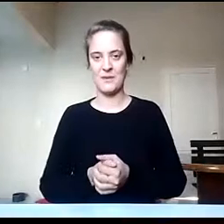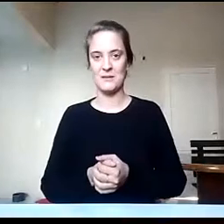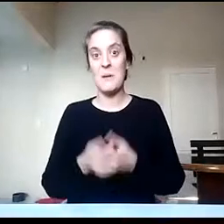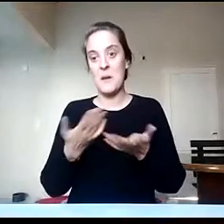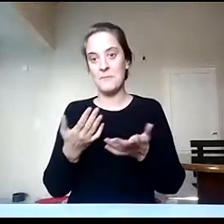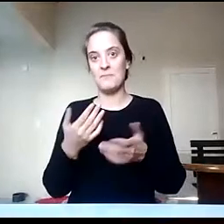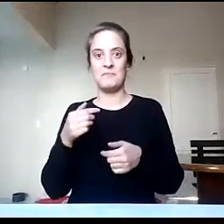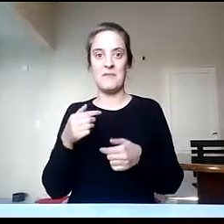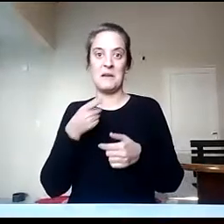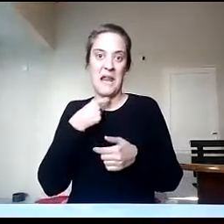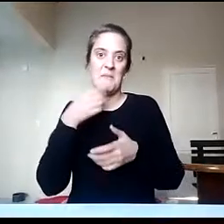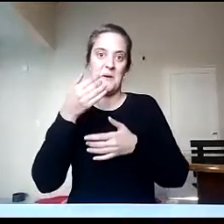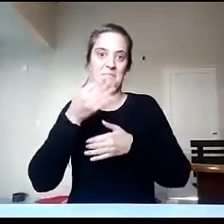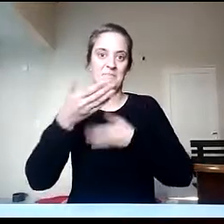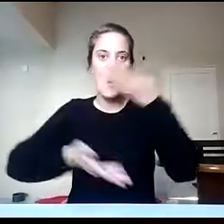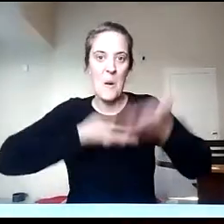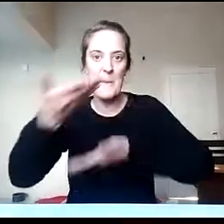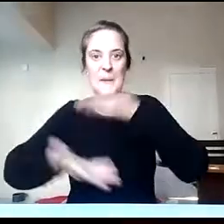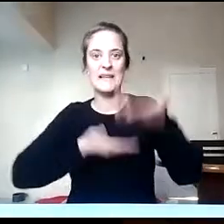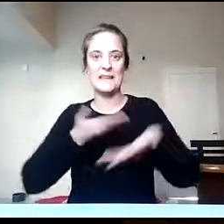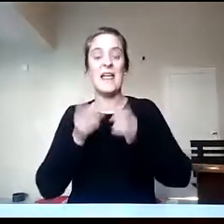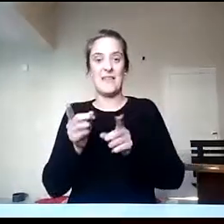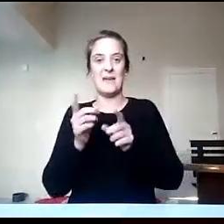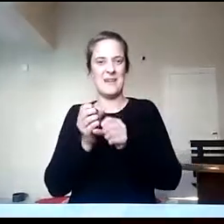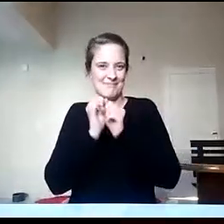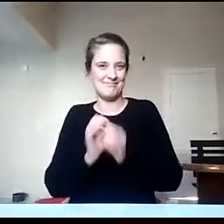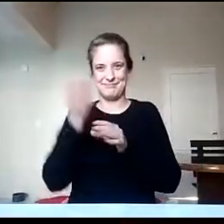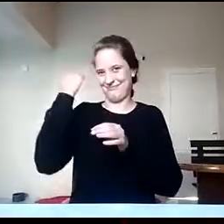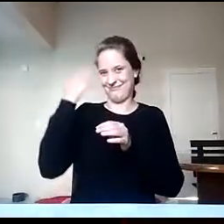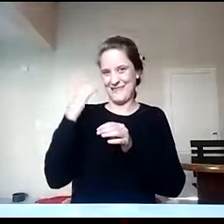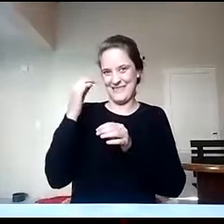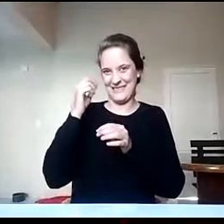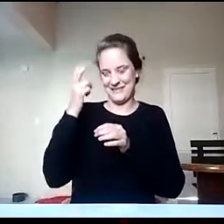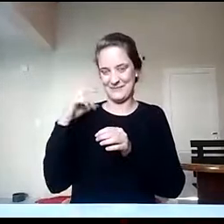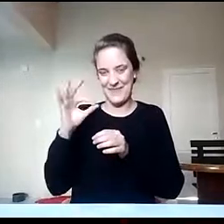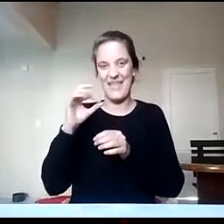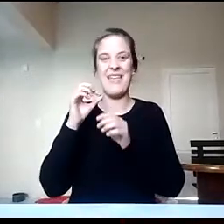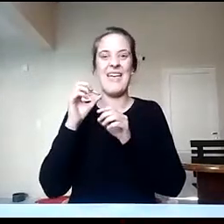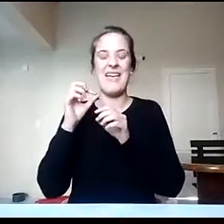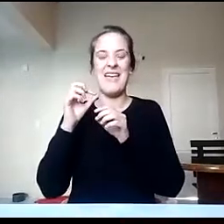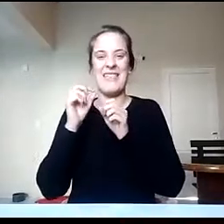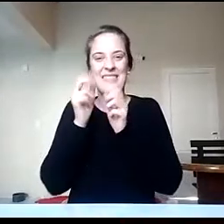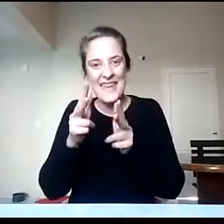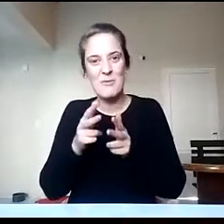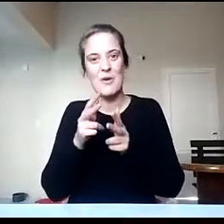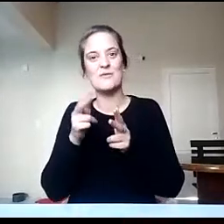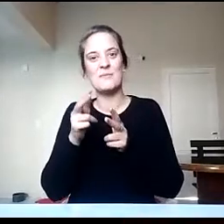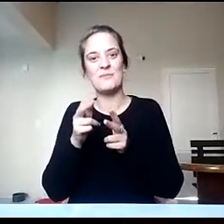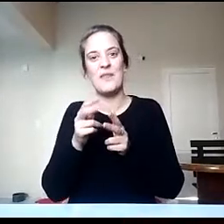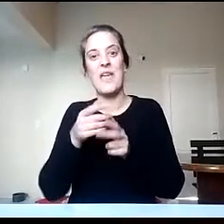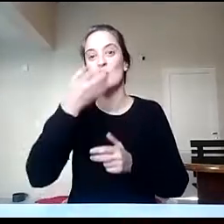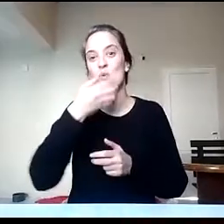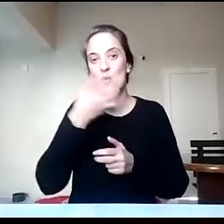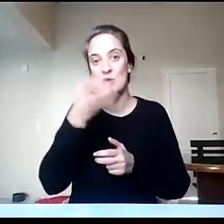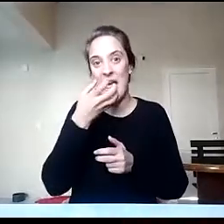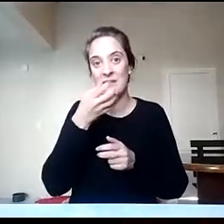comentarles también, como dijimos al comienzo, que nuestro instituto se localiza en el Valle de Uco, en el departamento de Tunuyán, y que